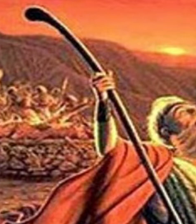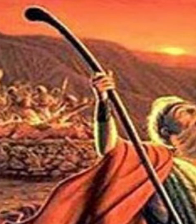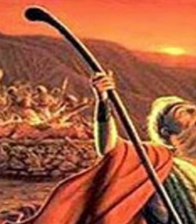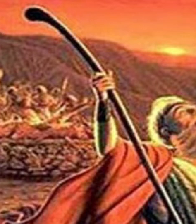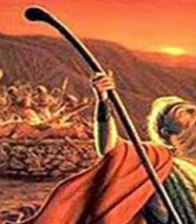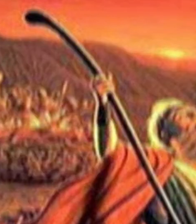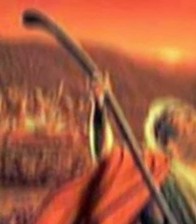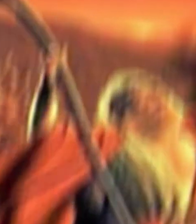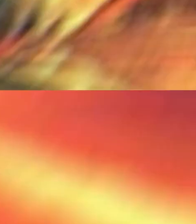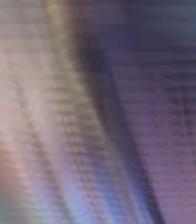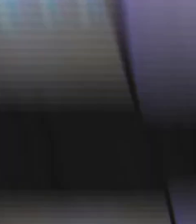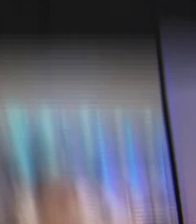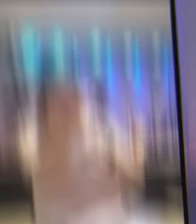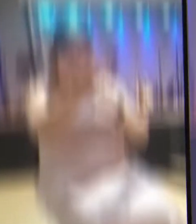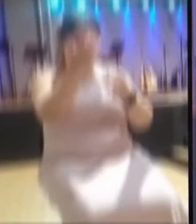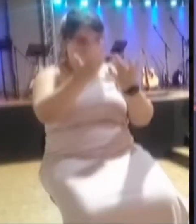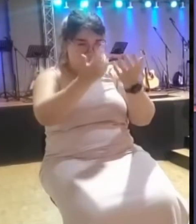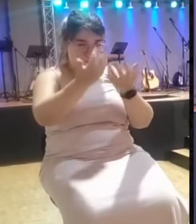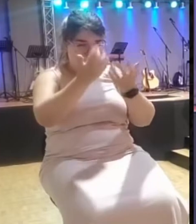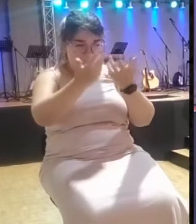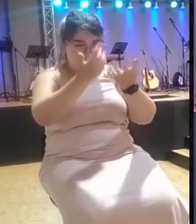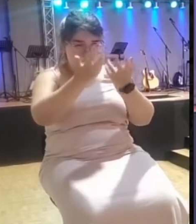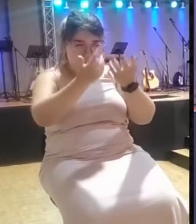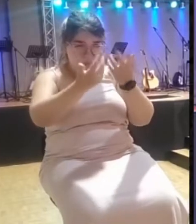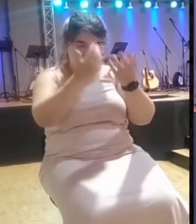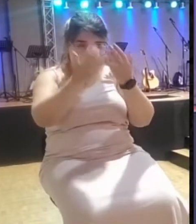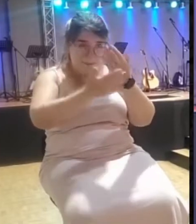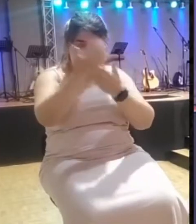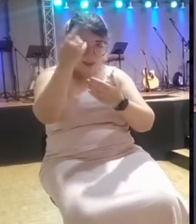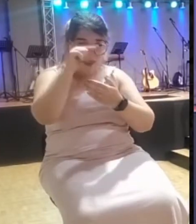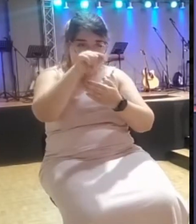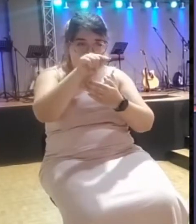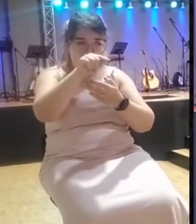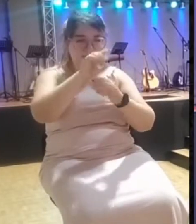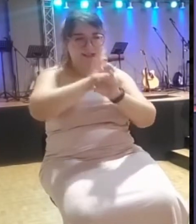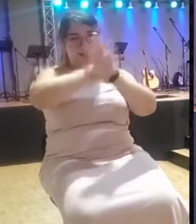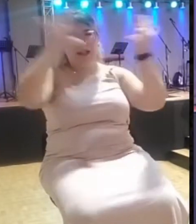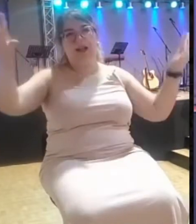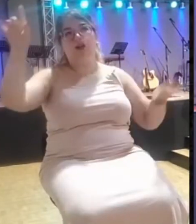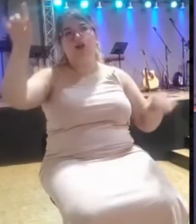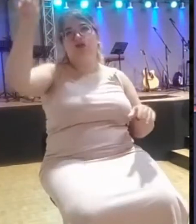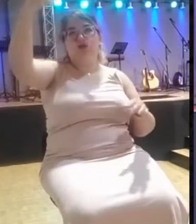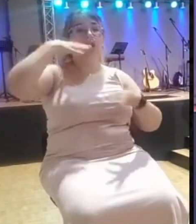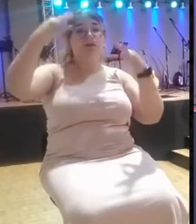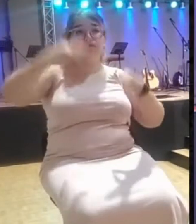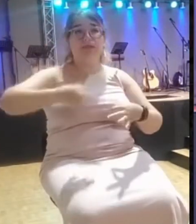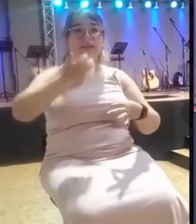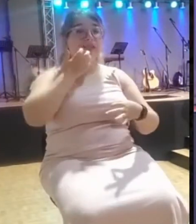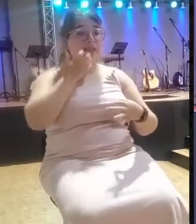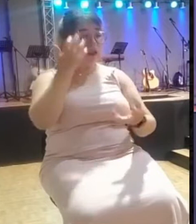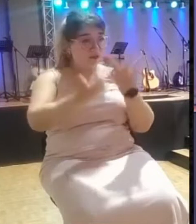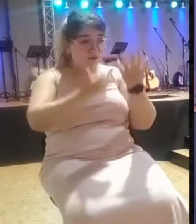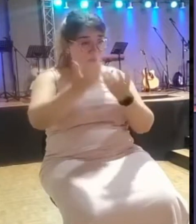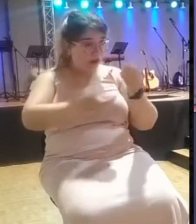el holocausto con fuego, ese será el Dios verdadero. Si no lo consume, entonces es que